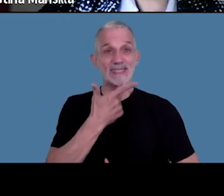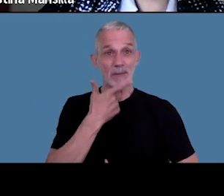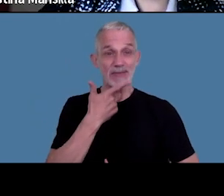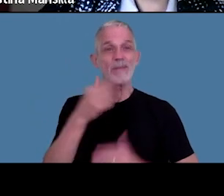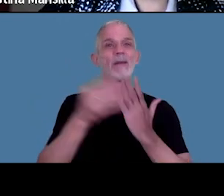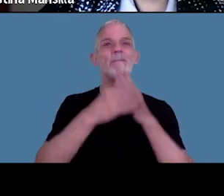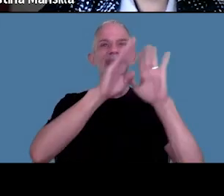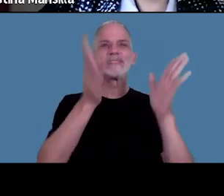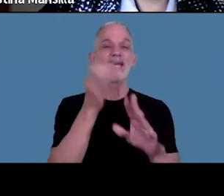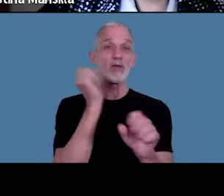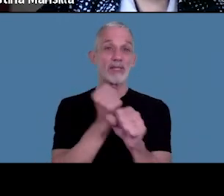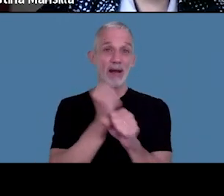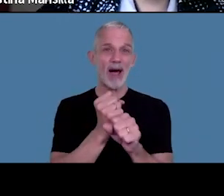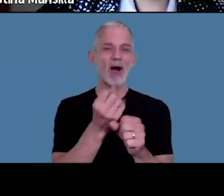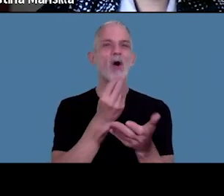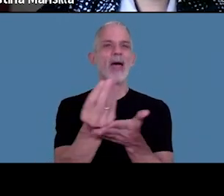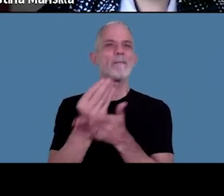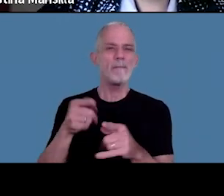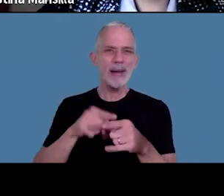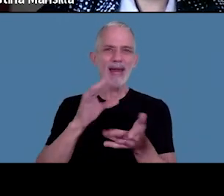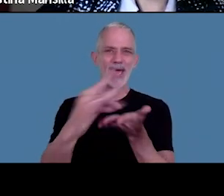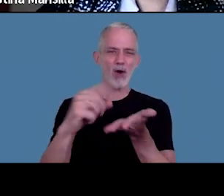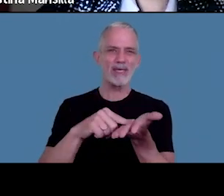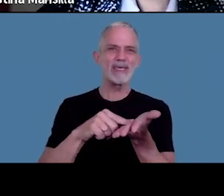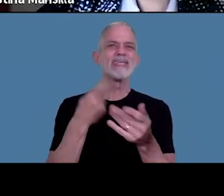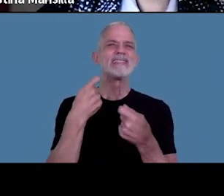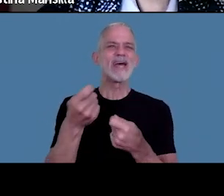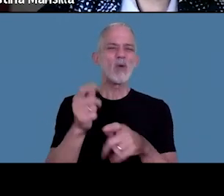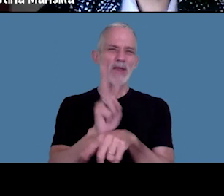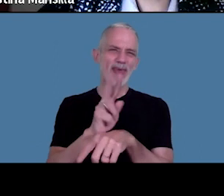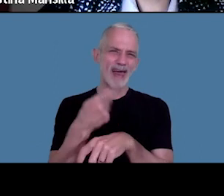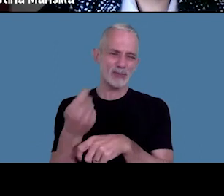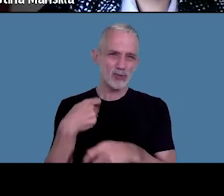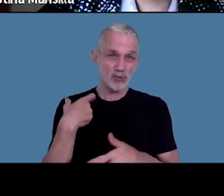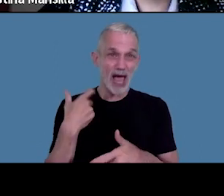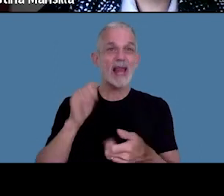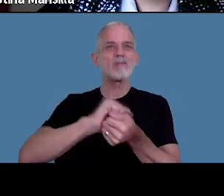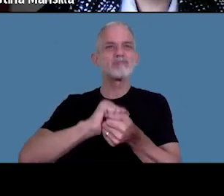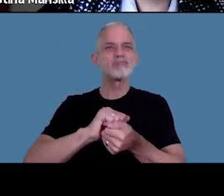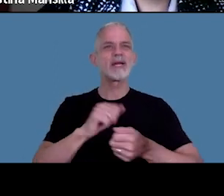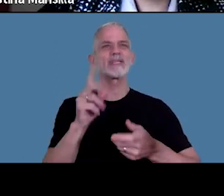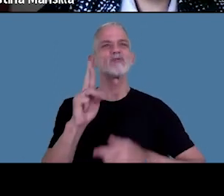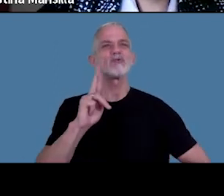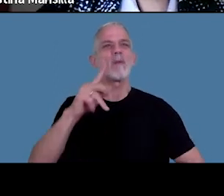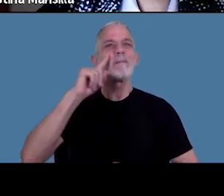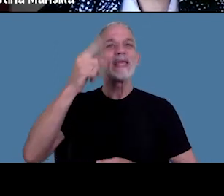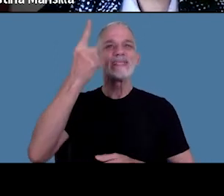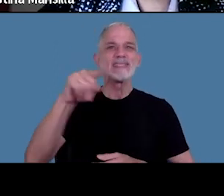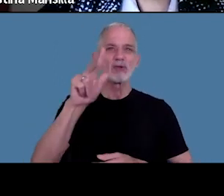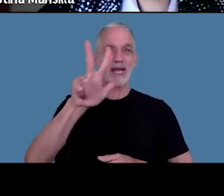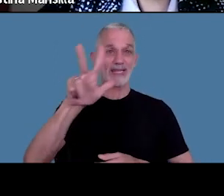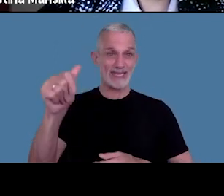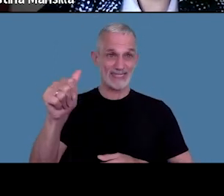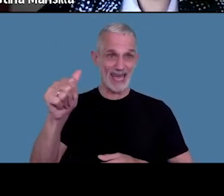ministerio de trabajo empleo y seguridad social publicó la resolución 1136 esta